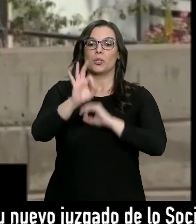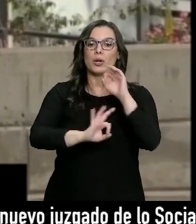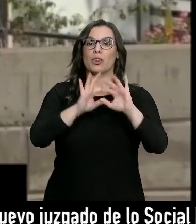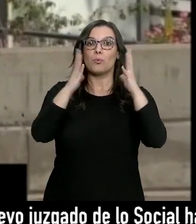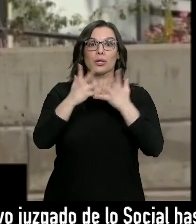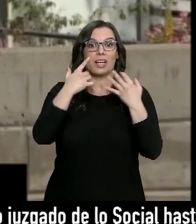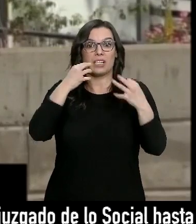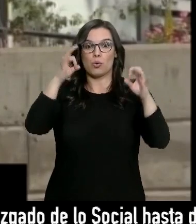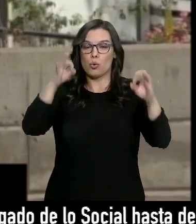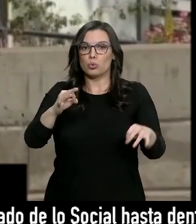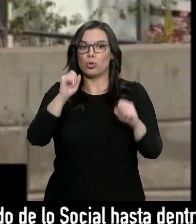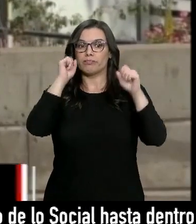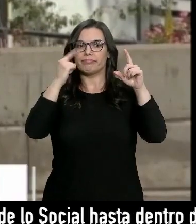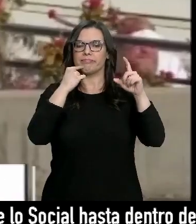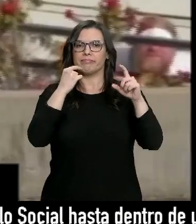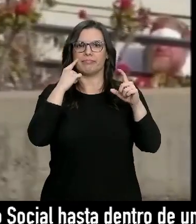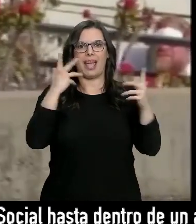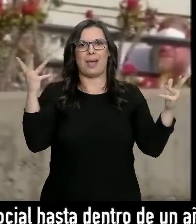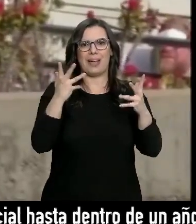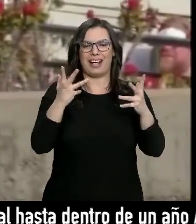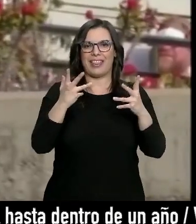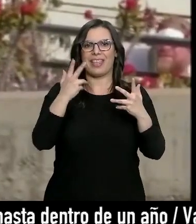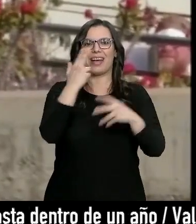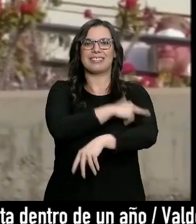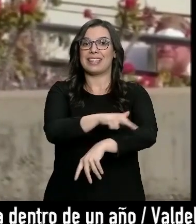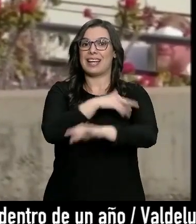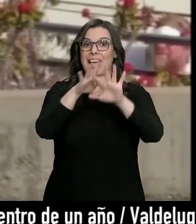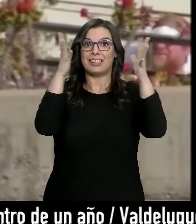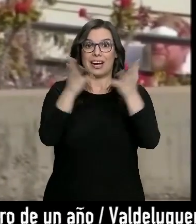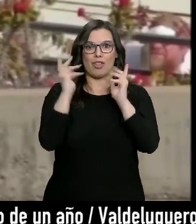acababa de declarar la emergencia sanitaria internacional.